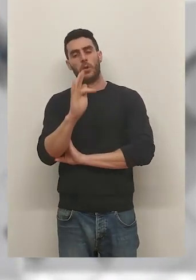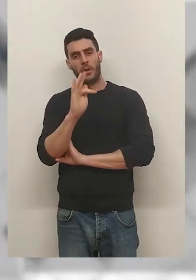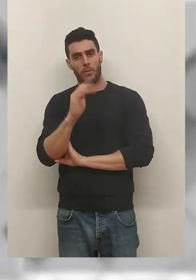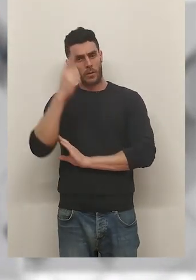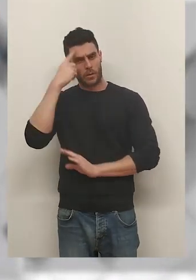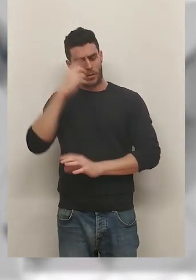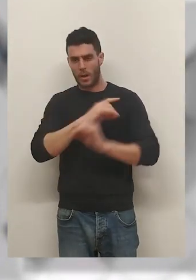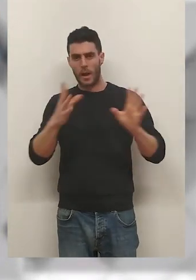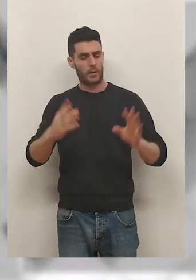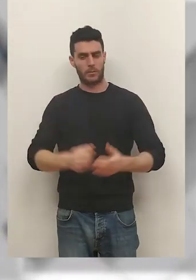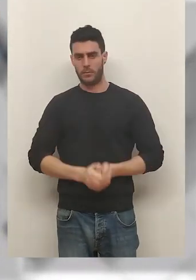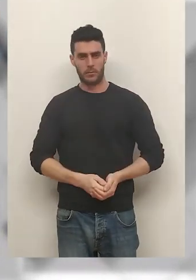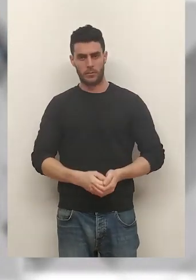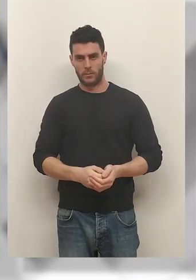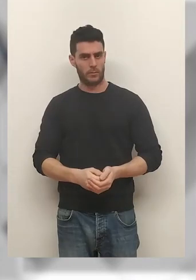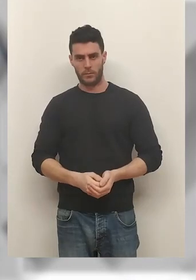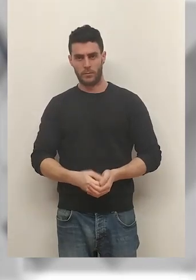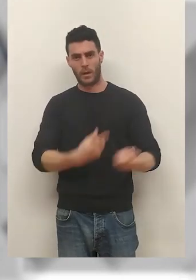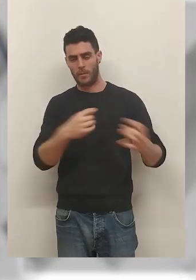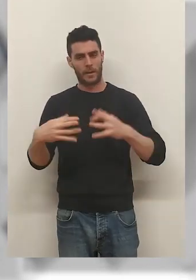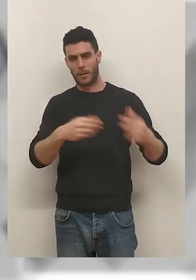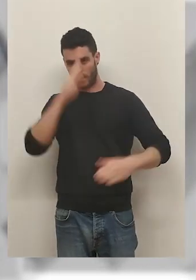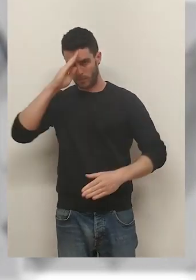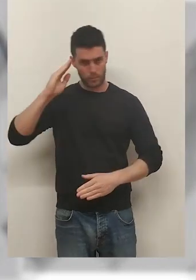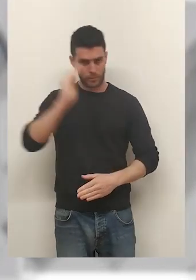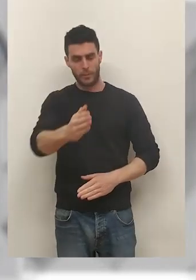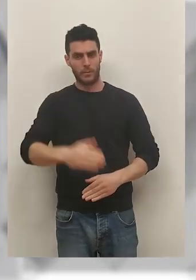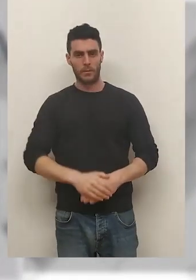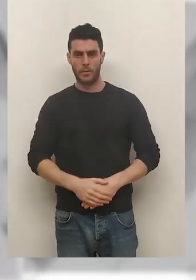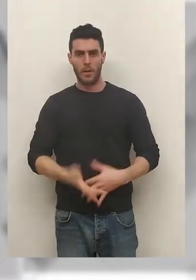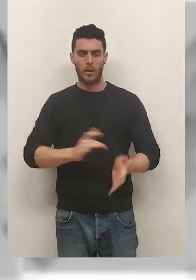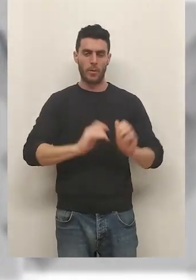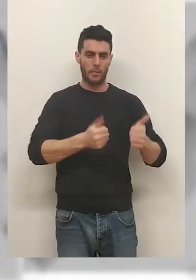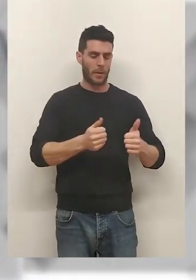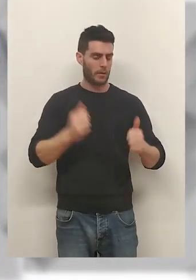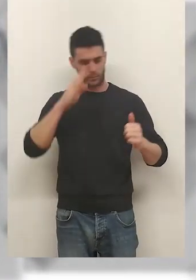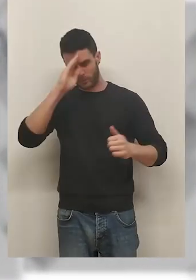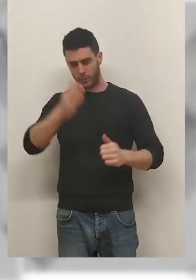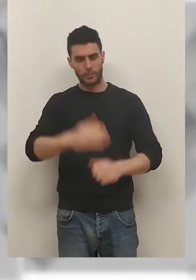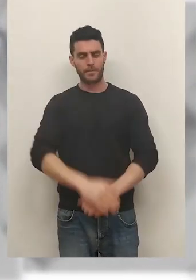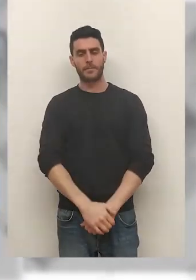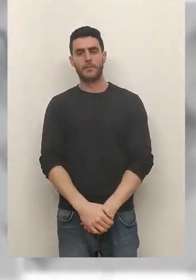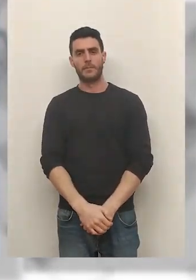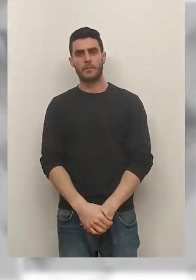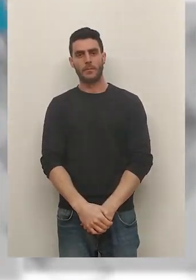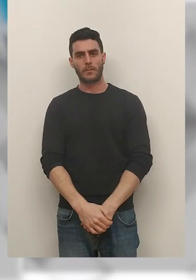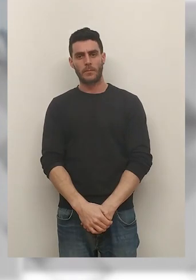la idea es clara. No nos queda otra que ir a por el partido desde el primer momento, porque solo se van a jugar 45 minutos.